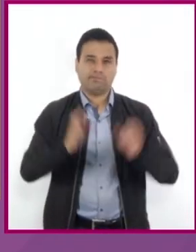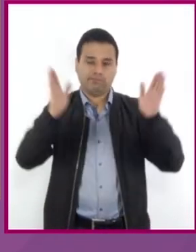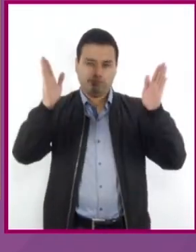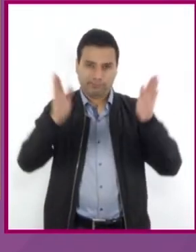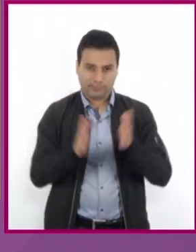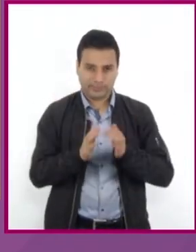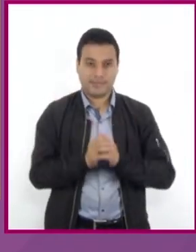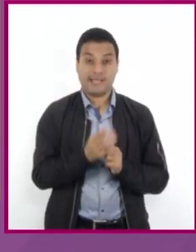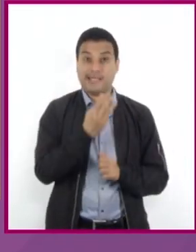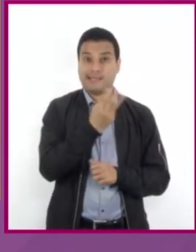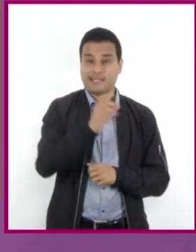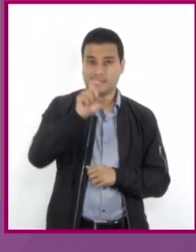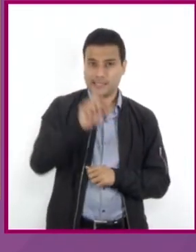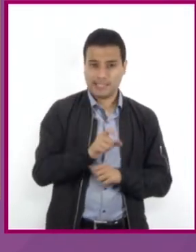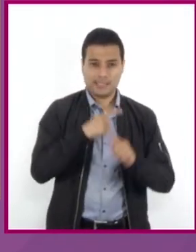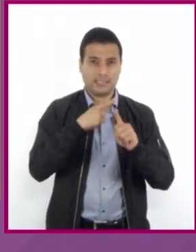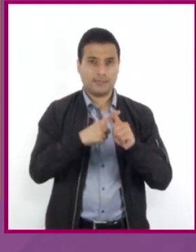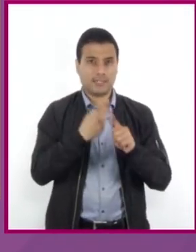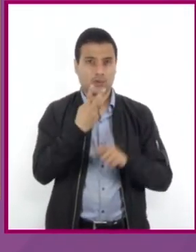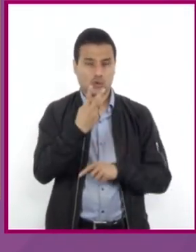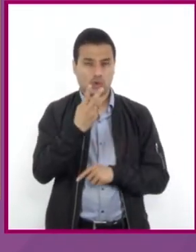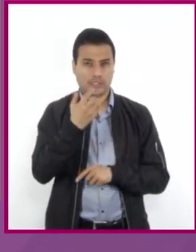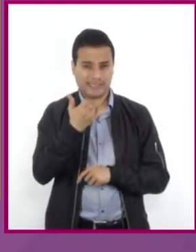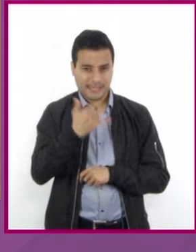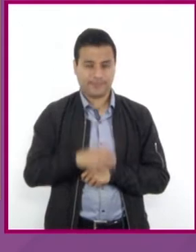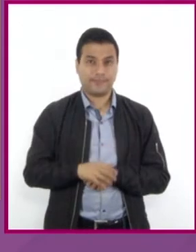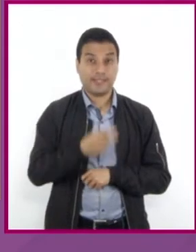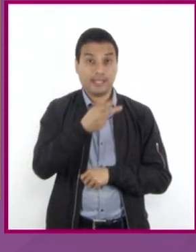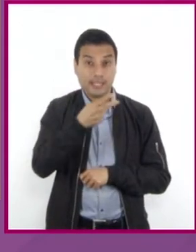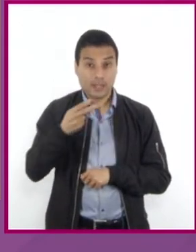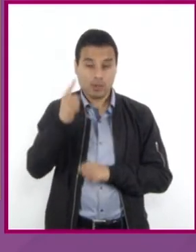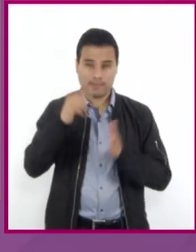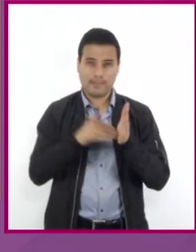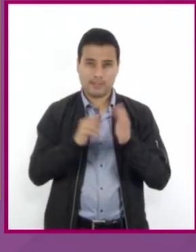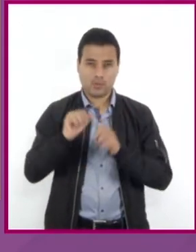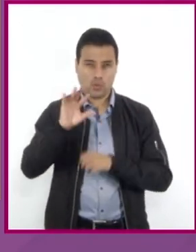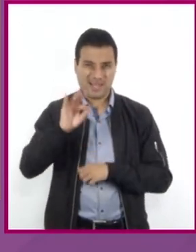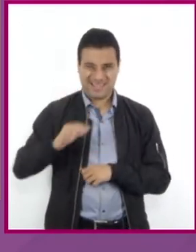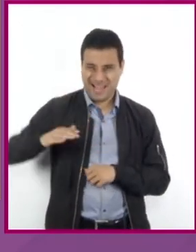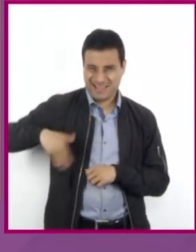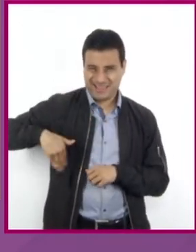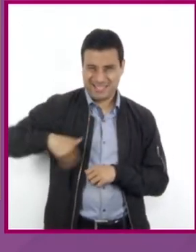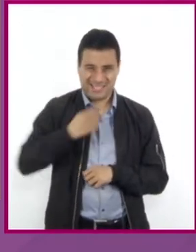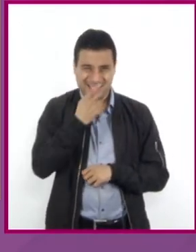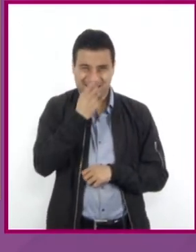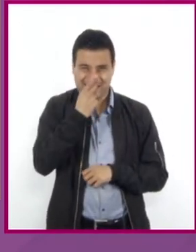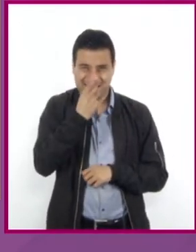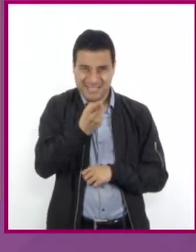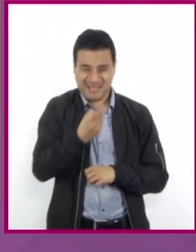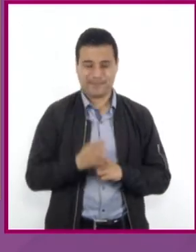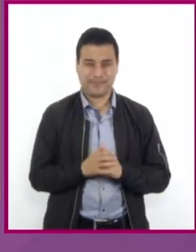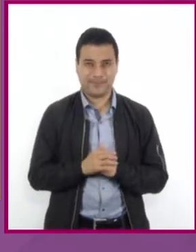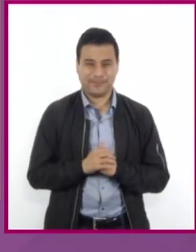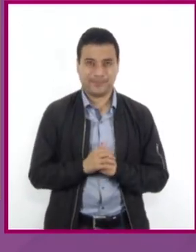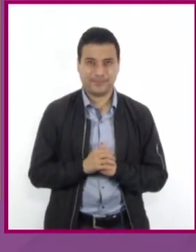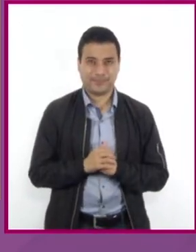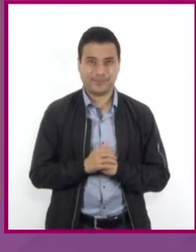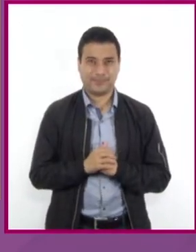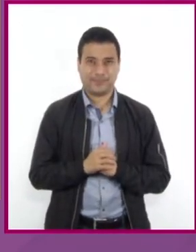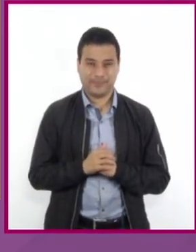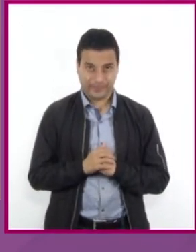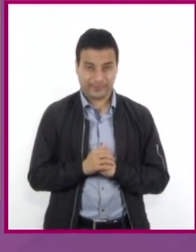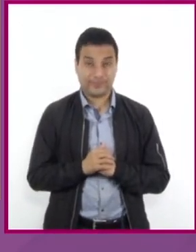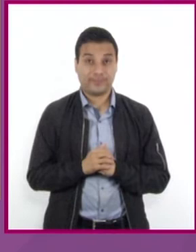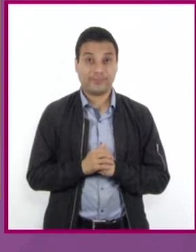más 2Y igual a 1,640. Como explicamos antes utilizaremos las